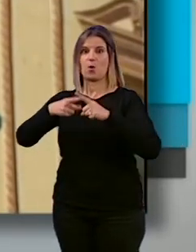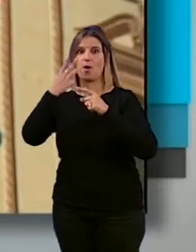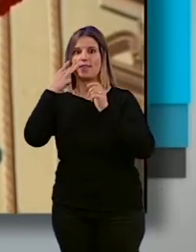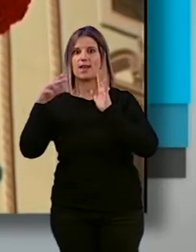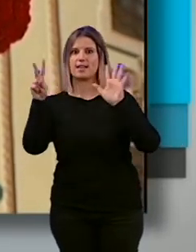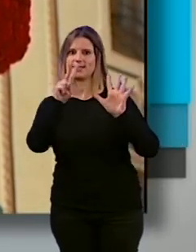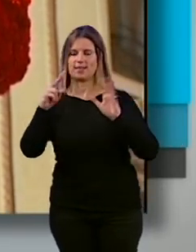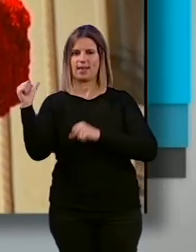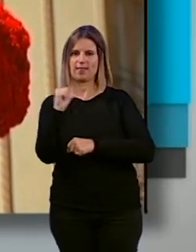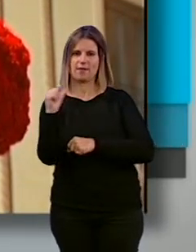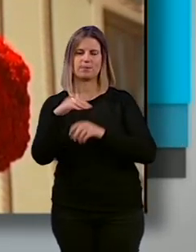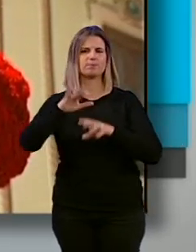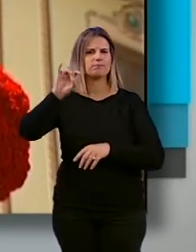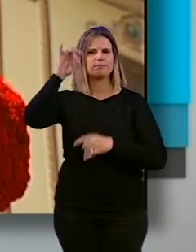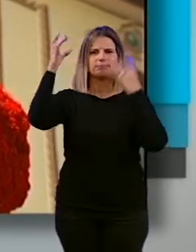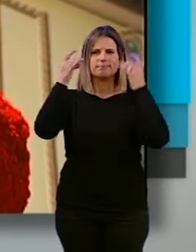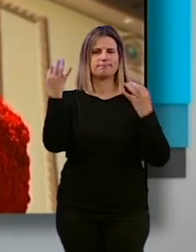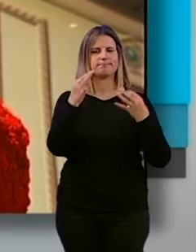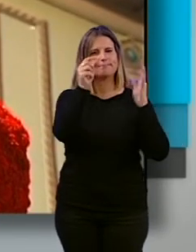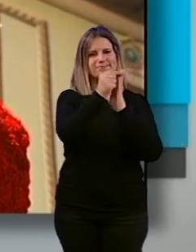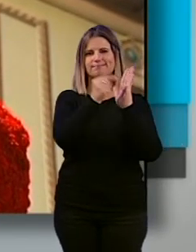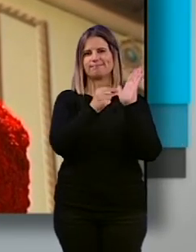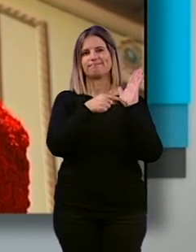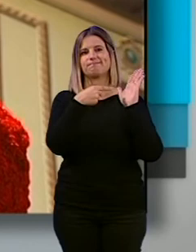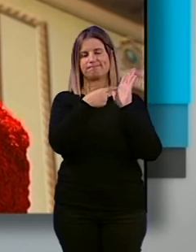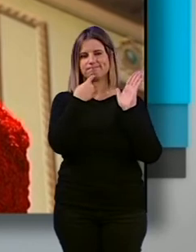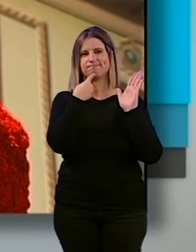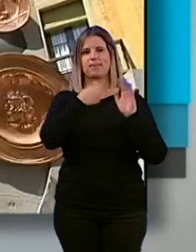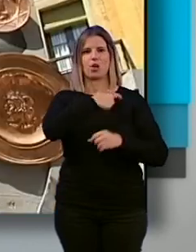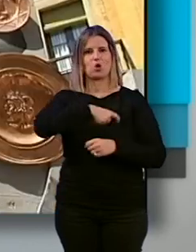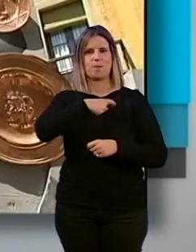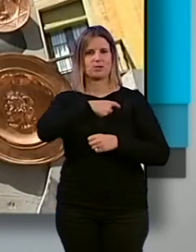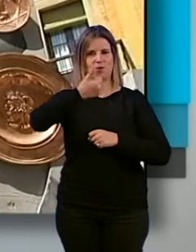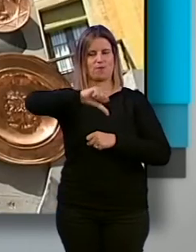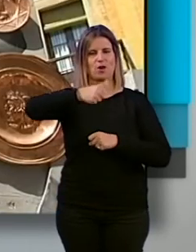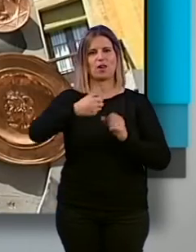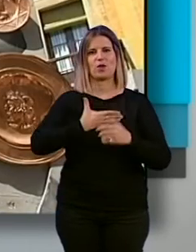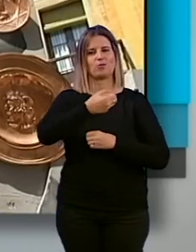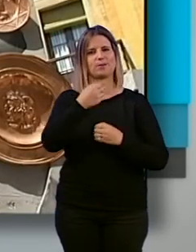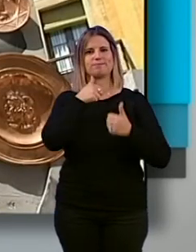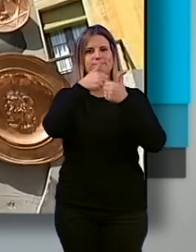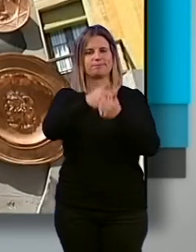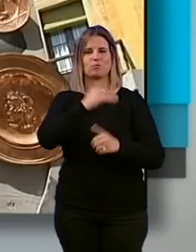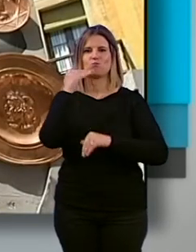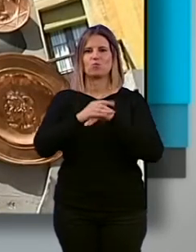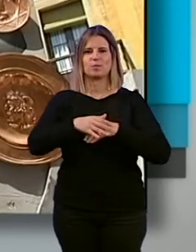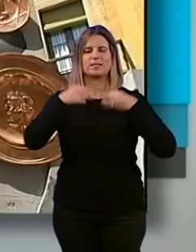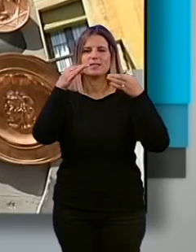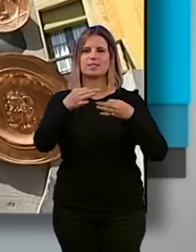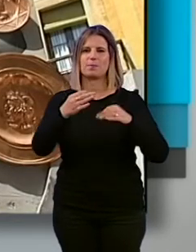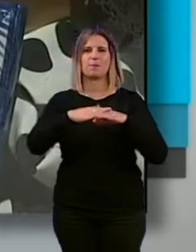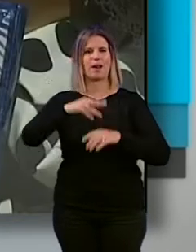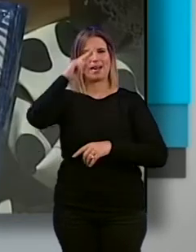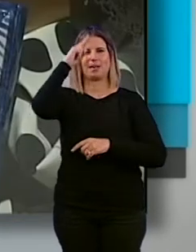de abril y sus creaciones deberán atender a los criterios que establece la Comisión de Valoración del Ayuntamiento para garantizar en todo momento el respeto a la